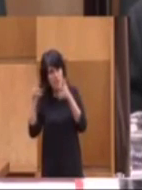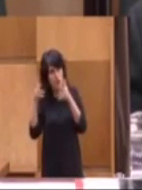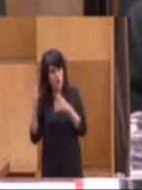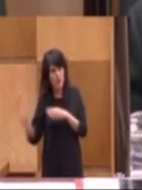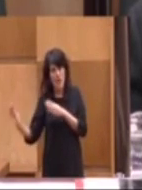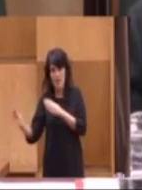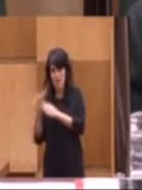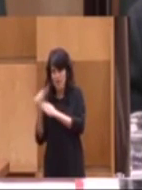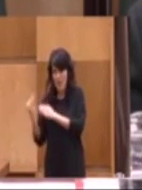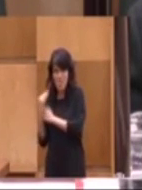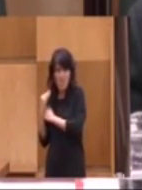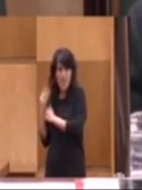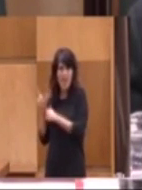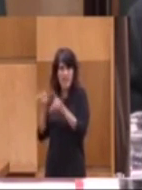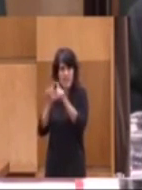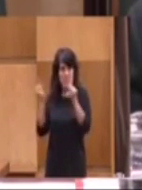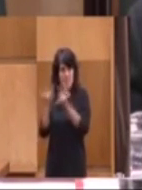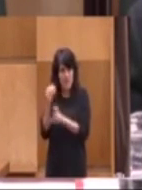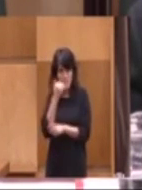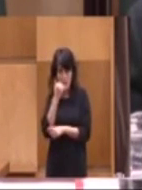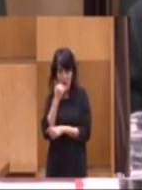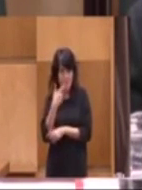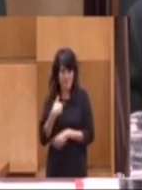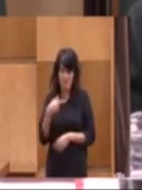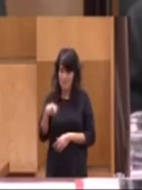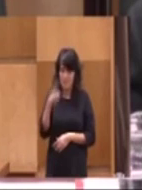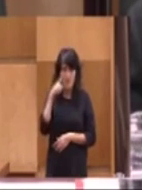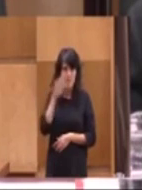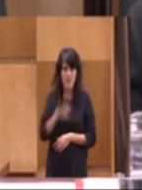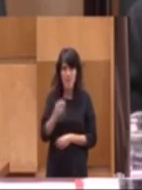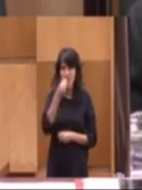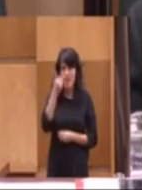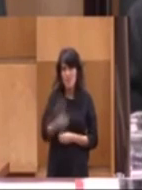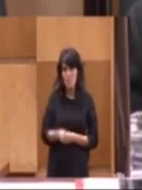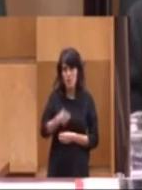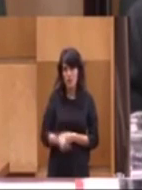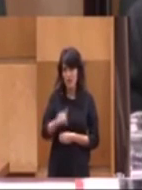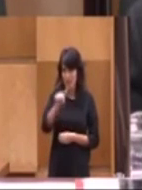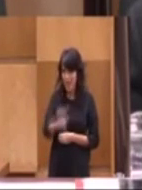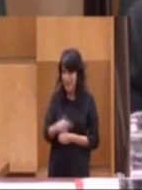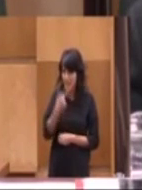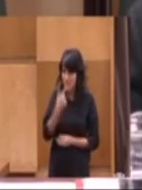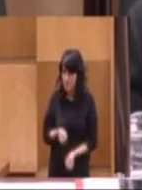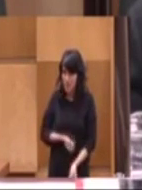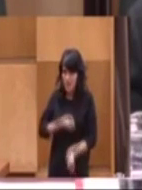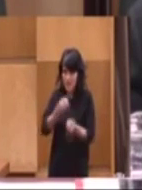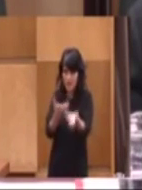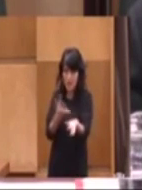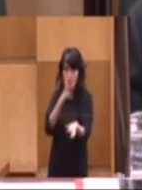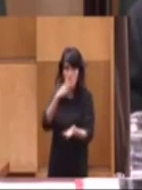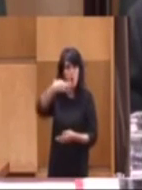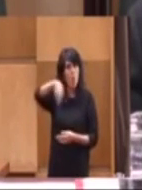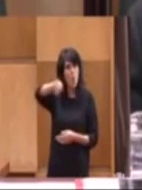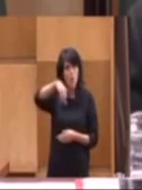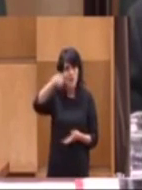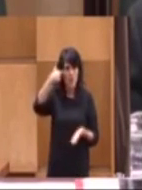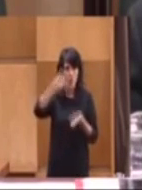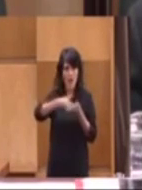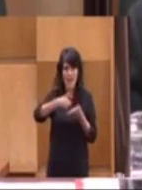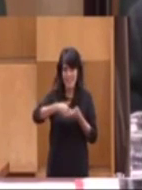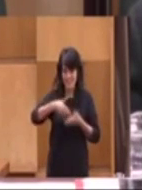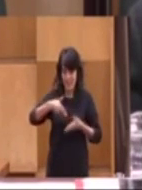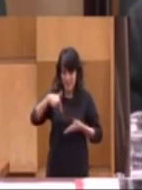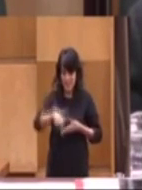financieras, de entidades bancarias. Y eso sí que me parece que es importante que se señale aquí, puesto que, vuelvo a decir, que la única garantía de este